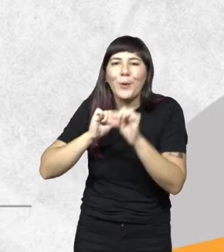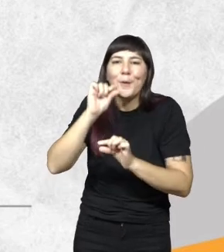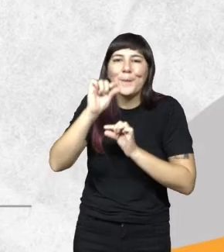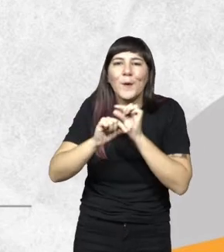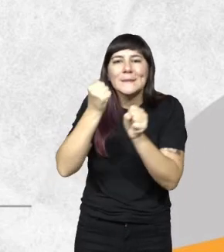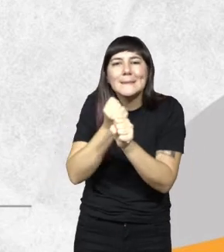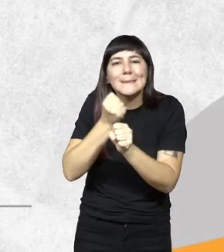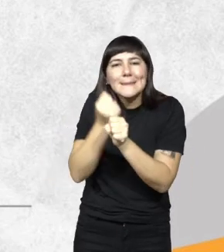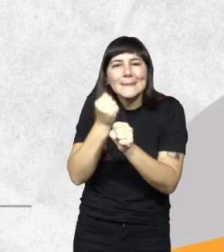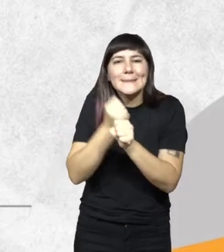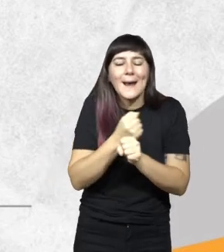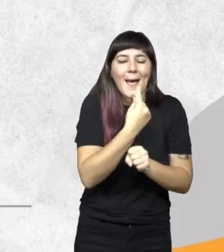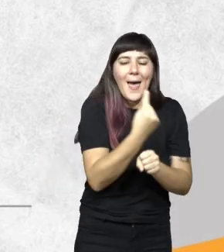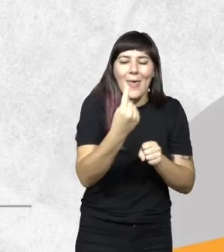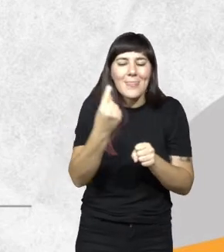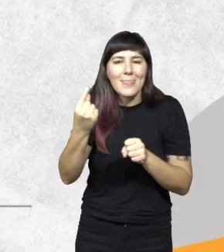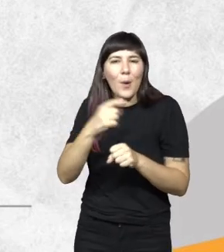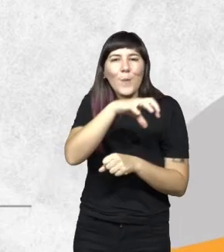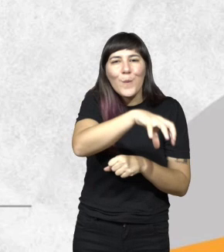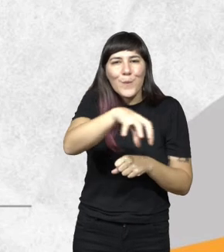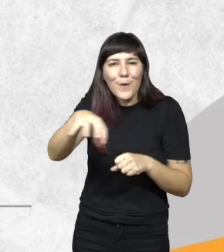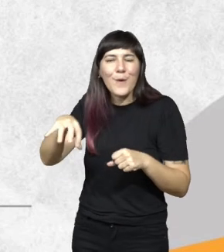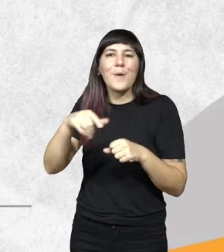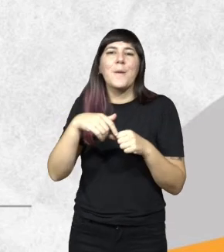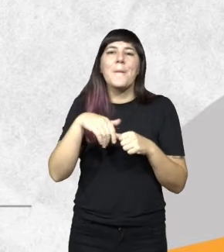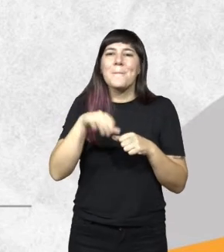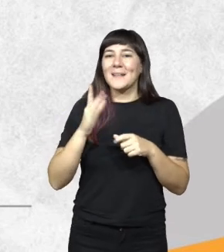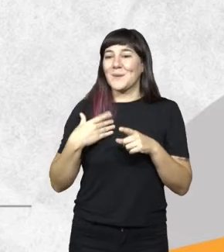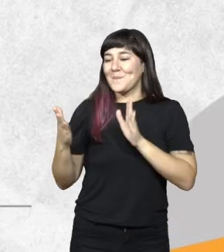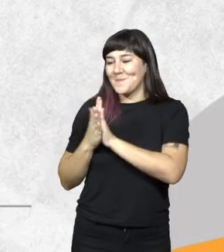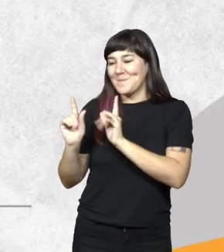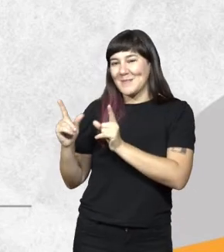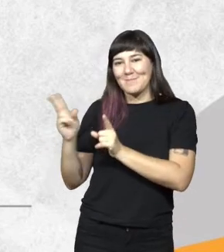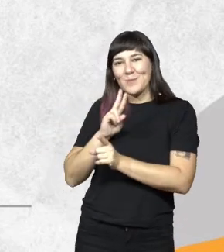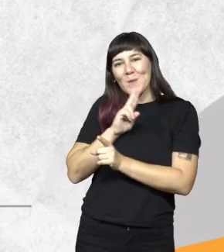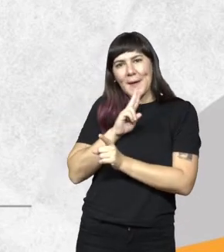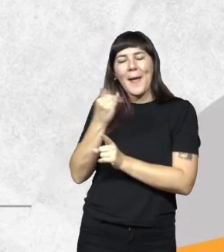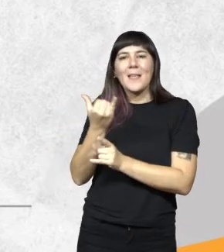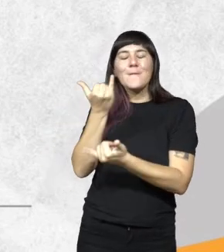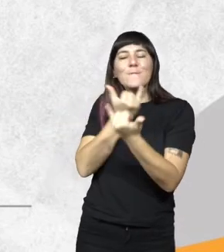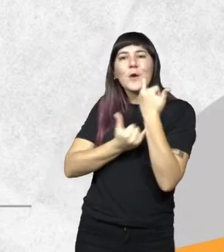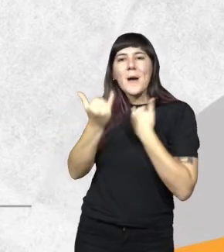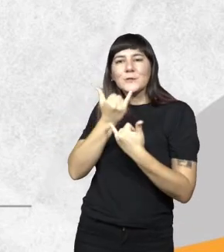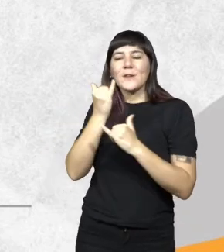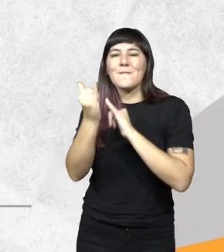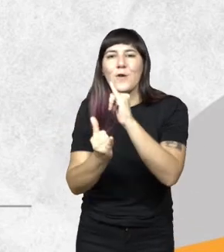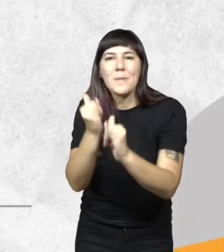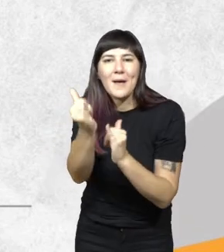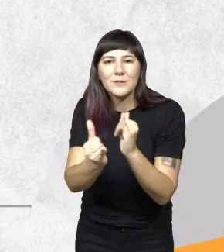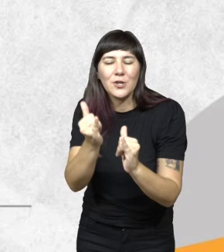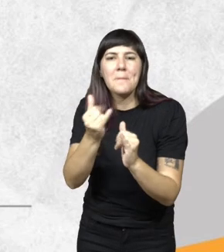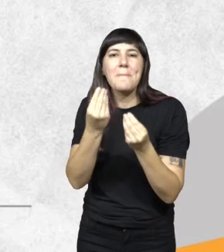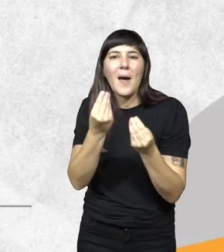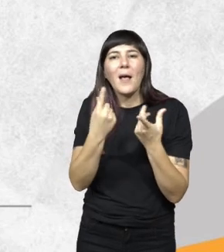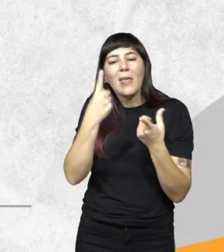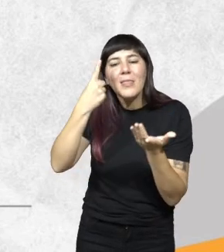a poquito con cada uno y haciendo sobre todo lo que decíamos recién con Vicky, contar con información. Contar con información nos ayuda a tomar